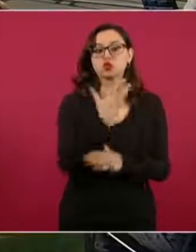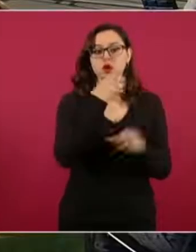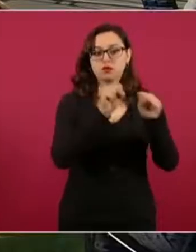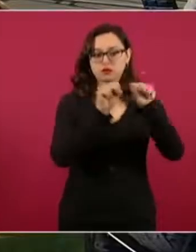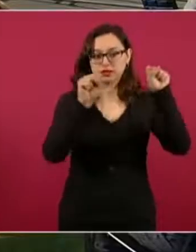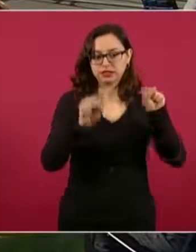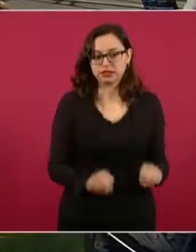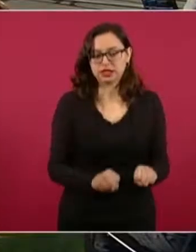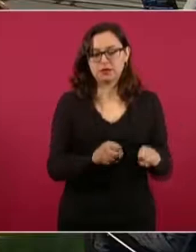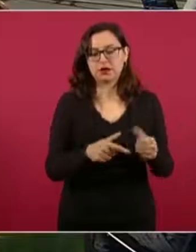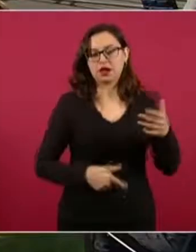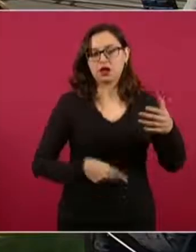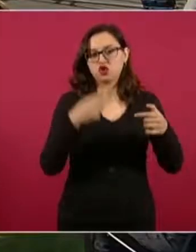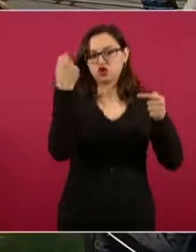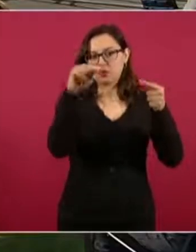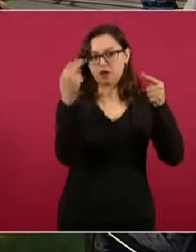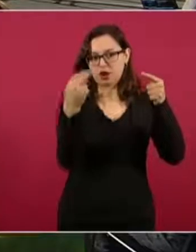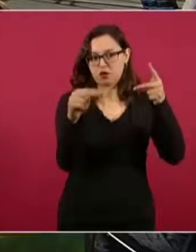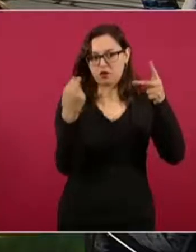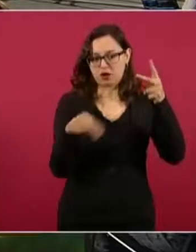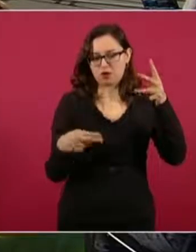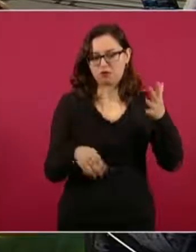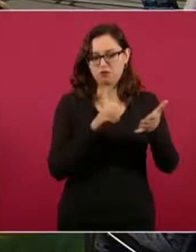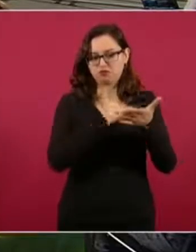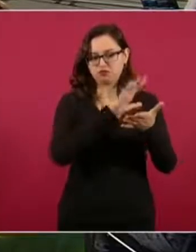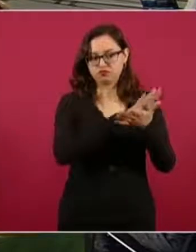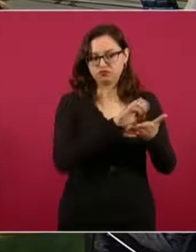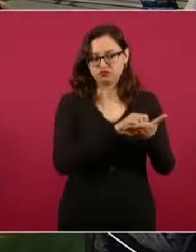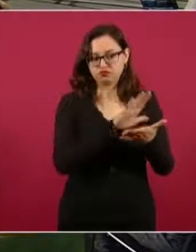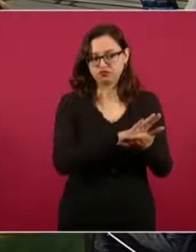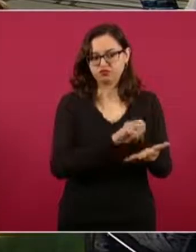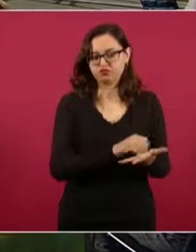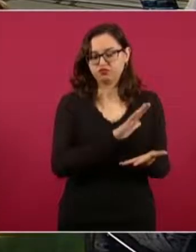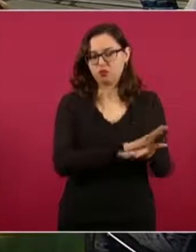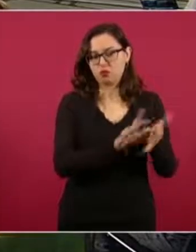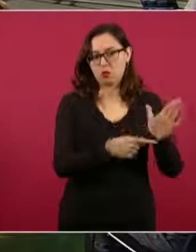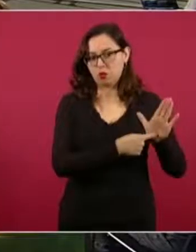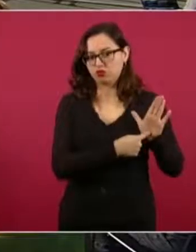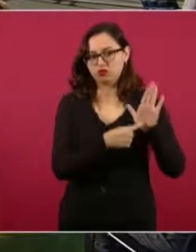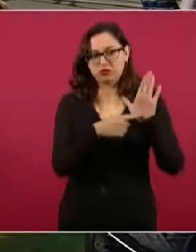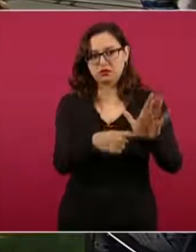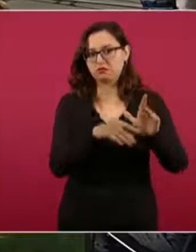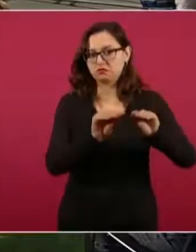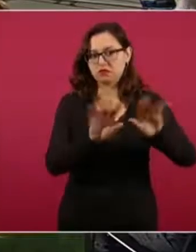que le da transparencia y además evita cualquier violación a los derechos humanos.